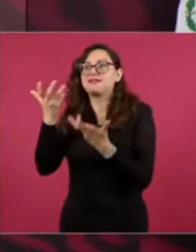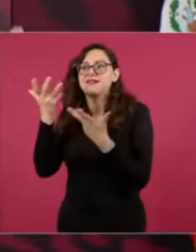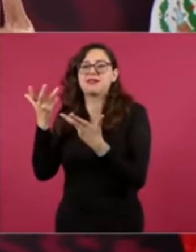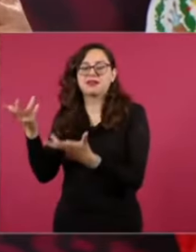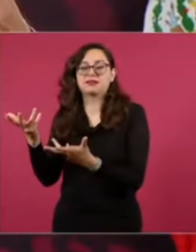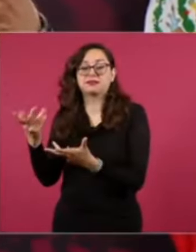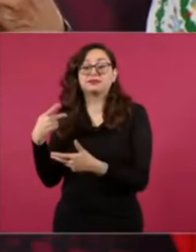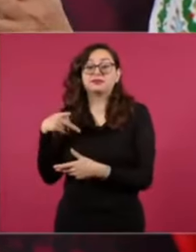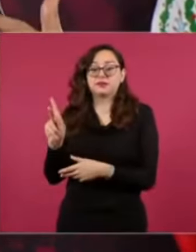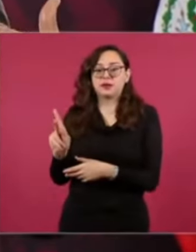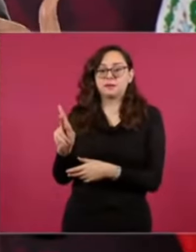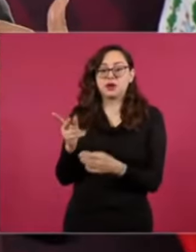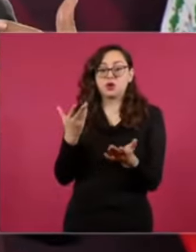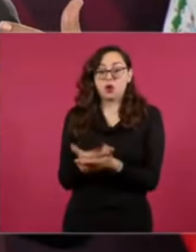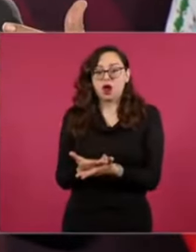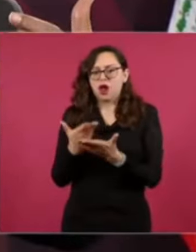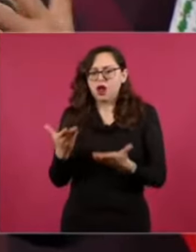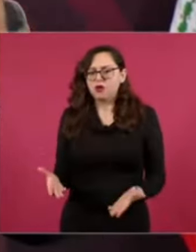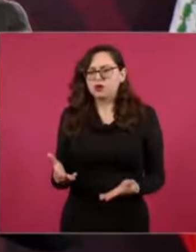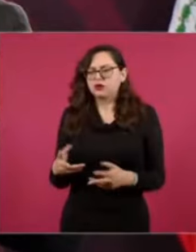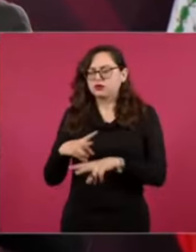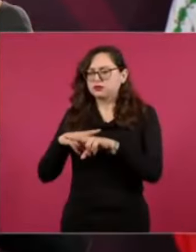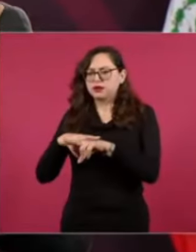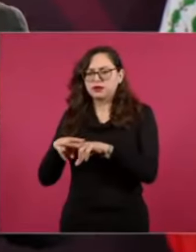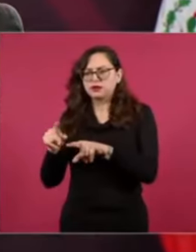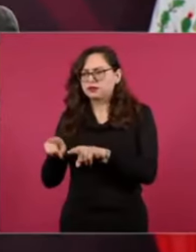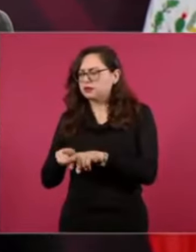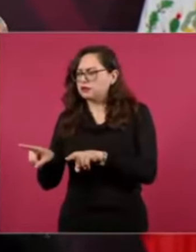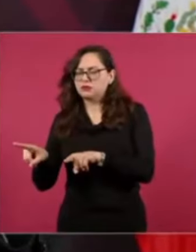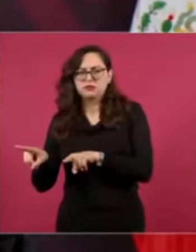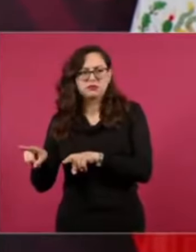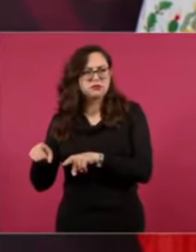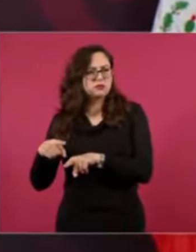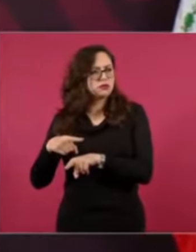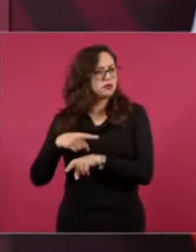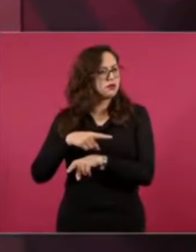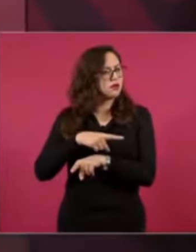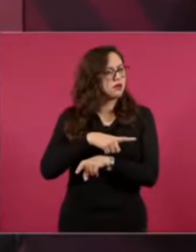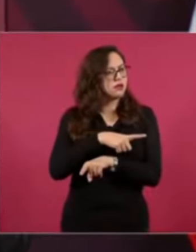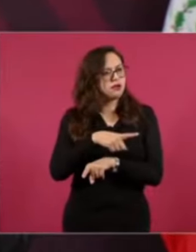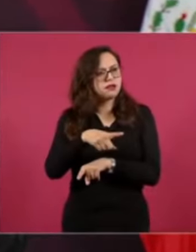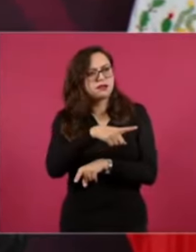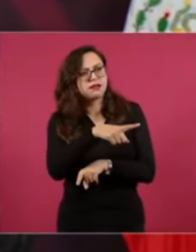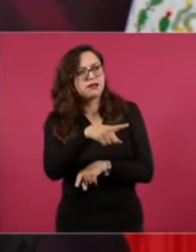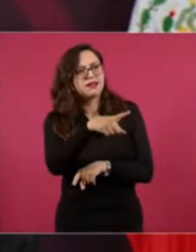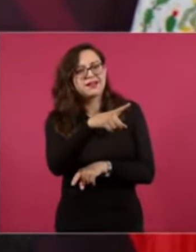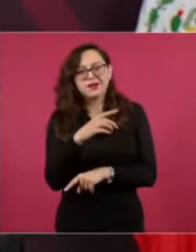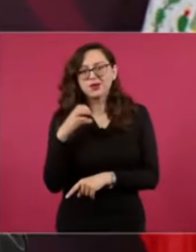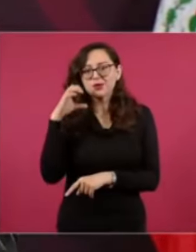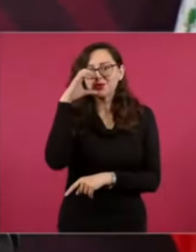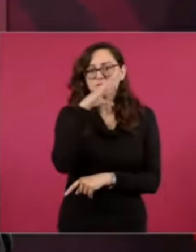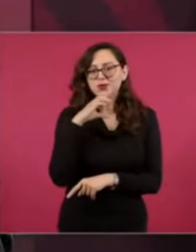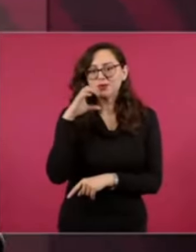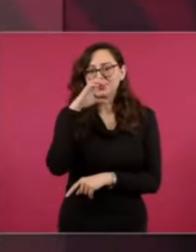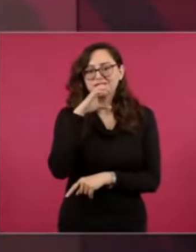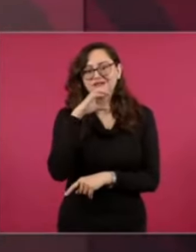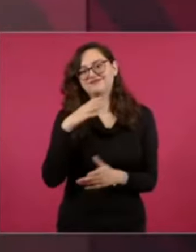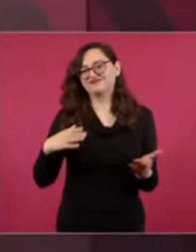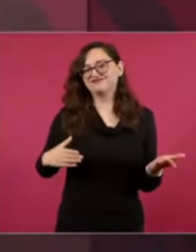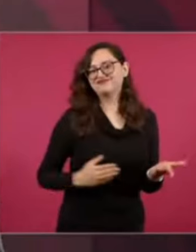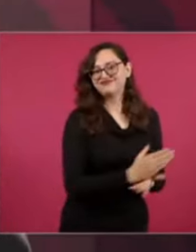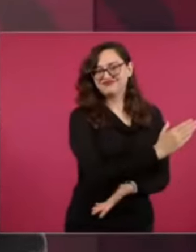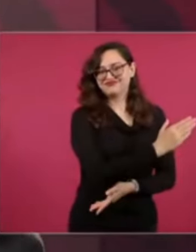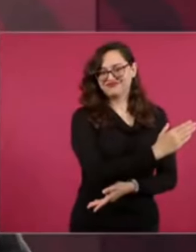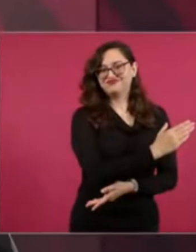Pero ahora. Con el tren. Se van. A internar. Y en Quintana Roo. ejemplo.